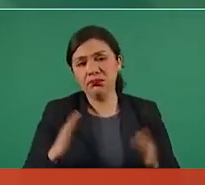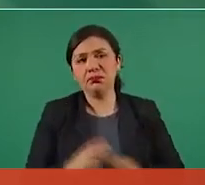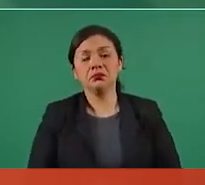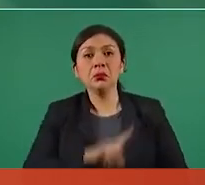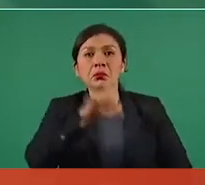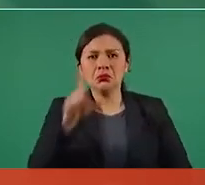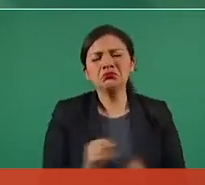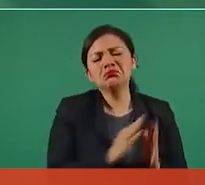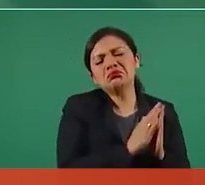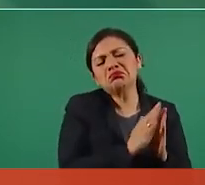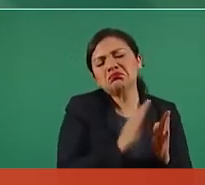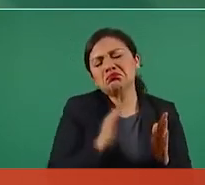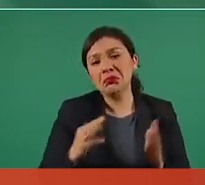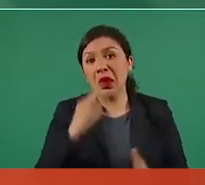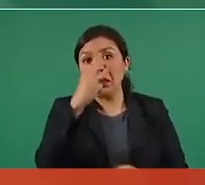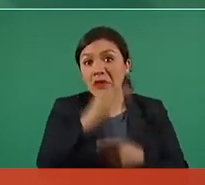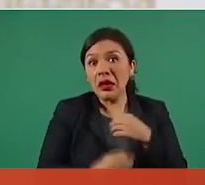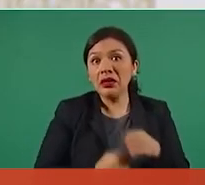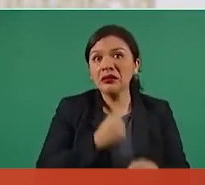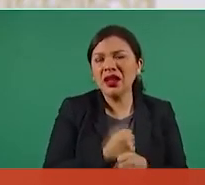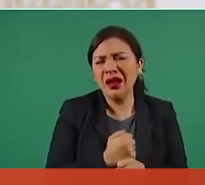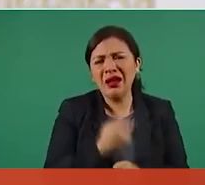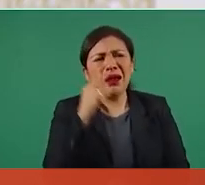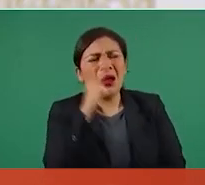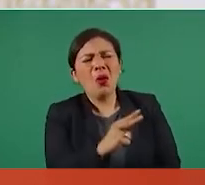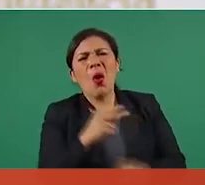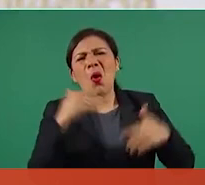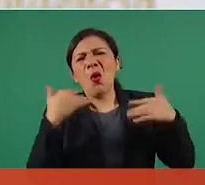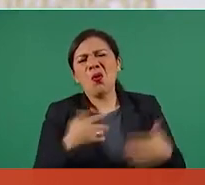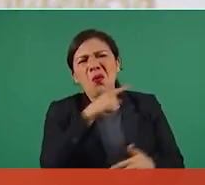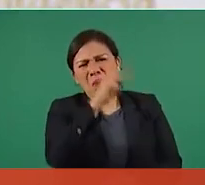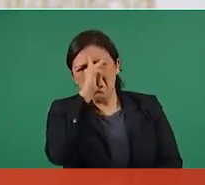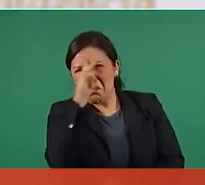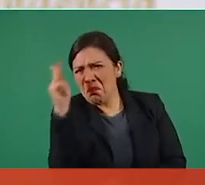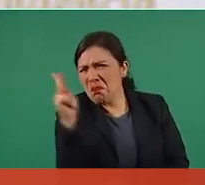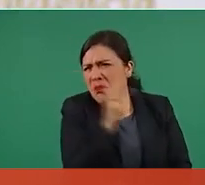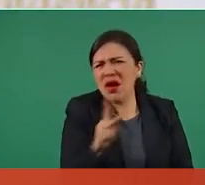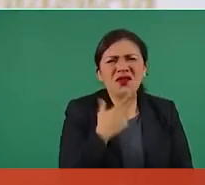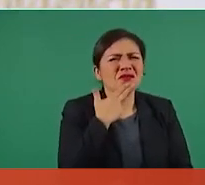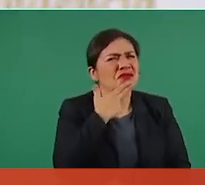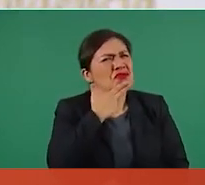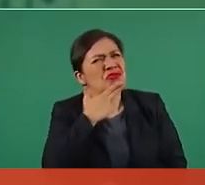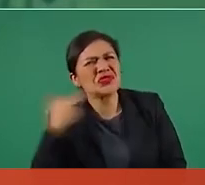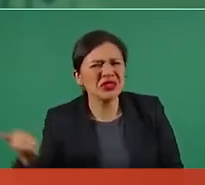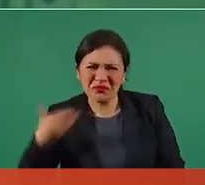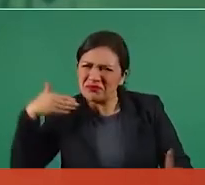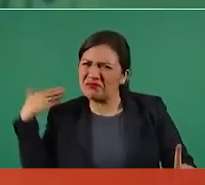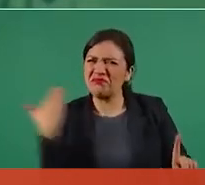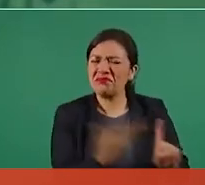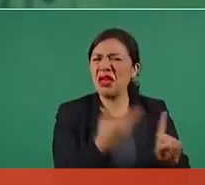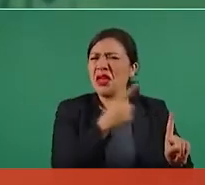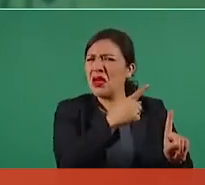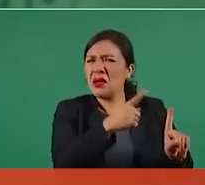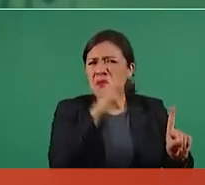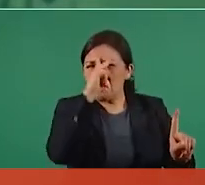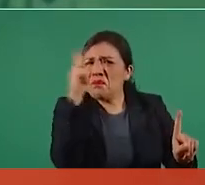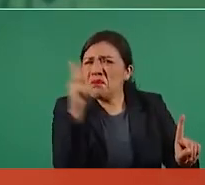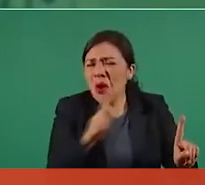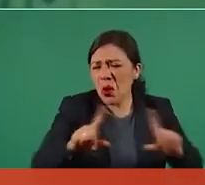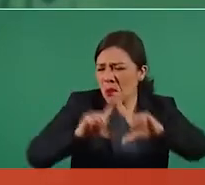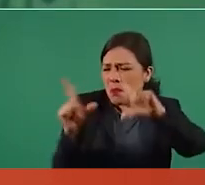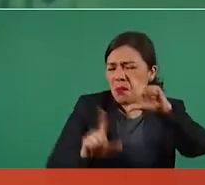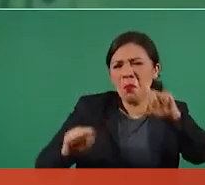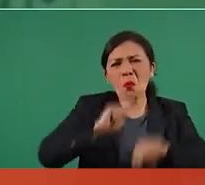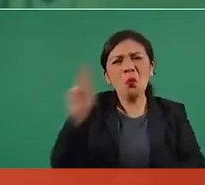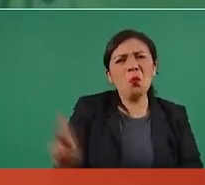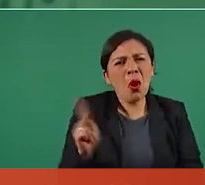sabe que es una calamidad, que no sirve y que está dañando al país, que está dañando al